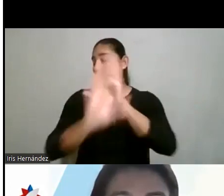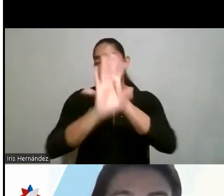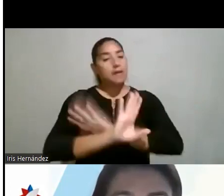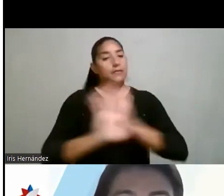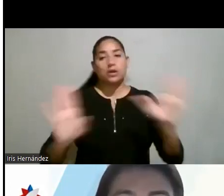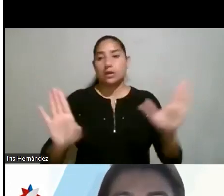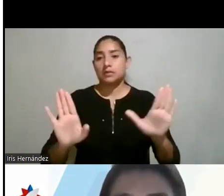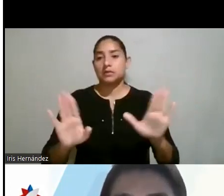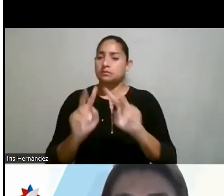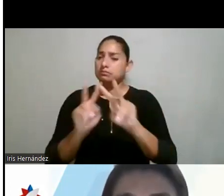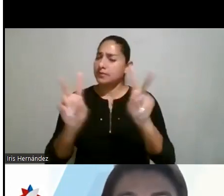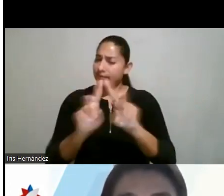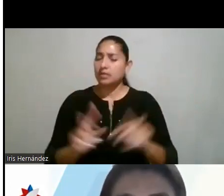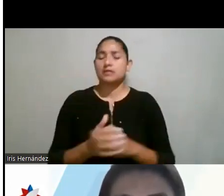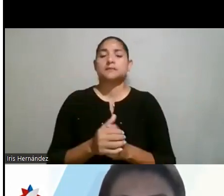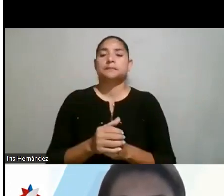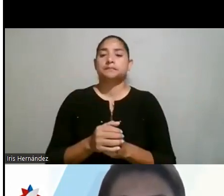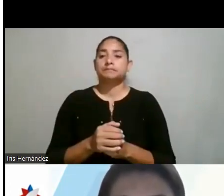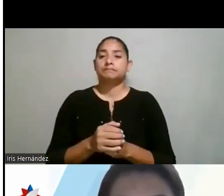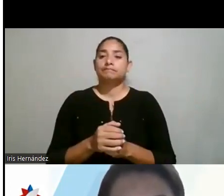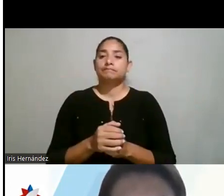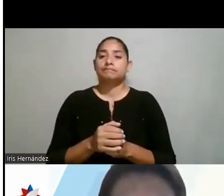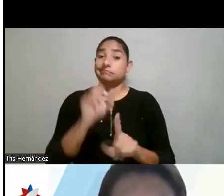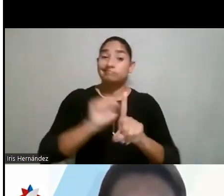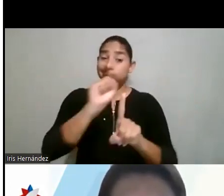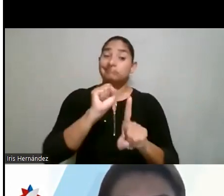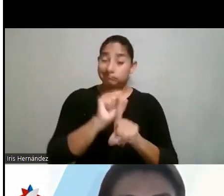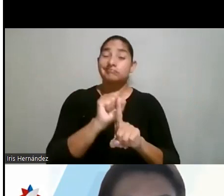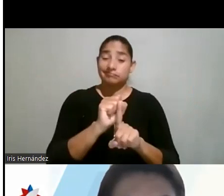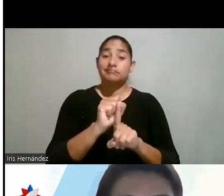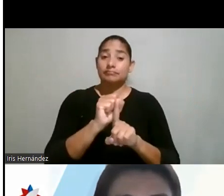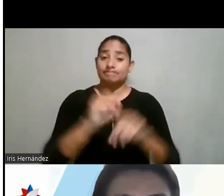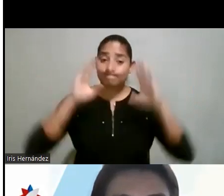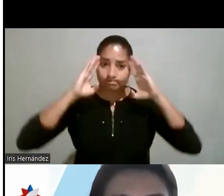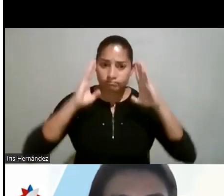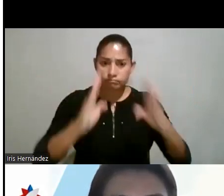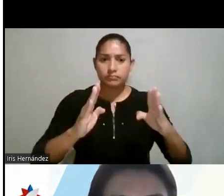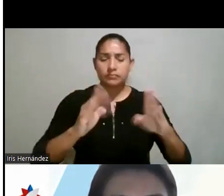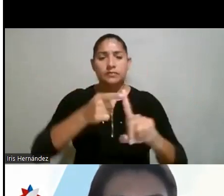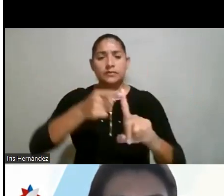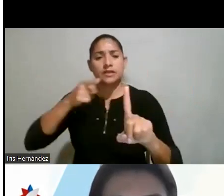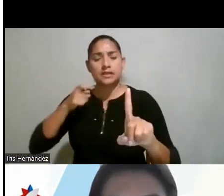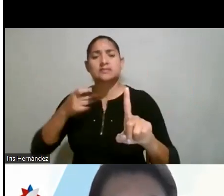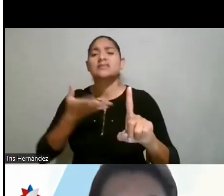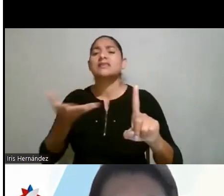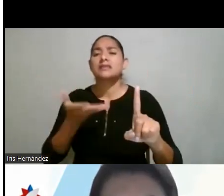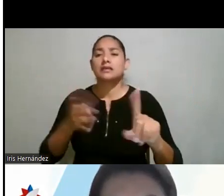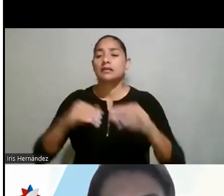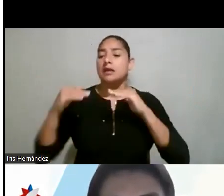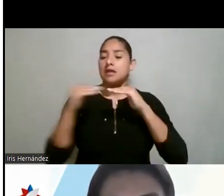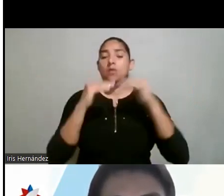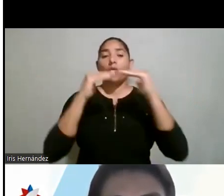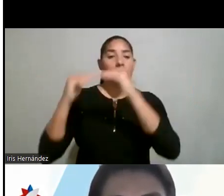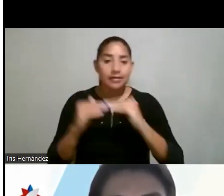podrían haber muchos. Entonces, sí, tenemos una situación que atender desde el punto de vista de la igualdad,